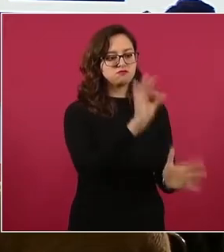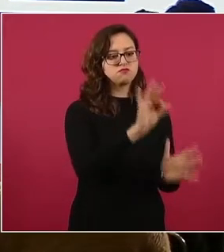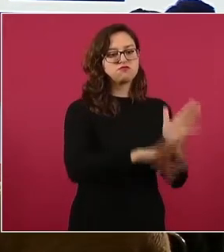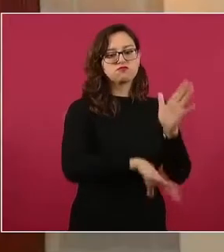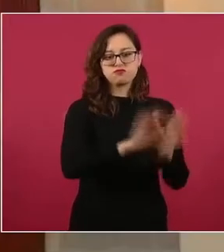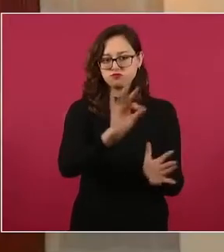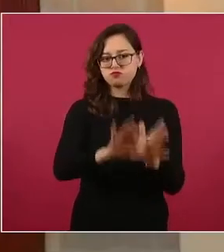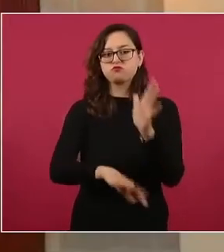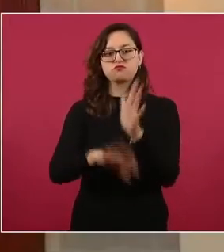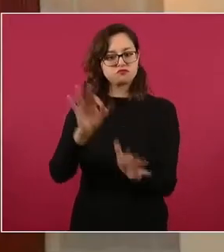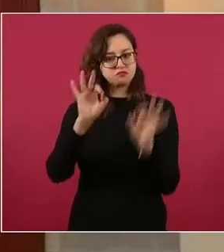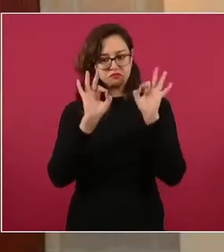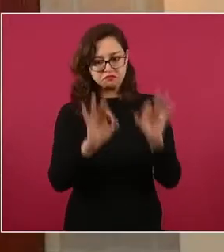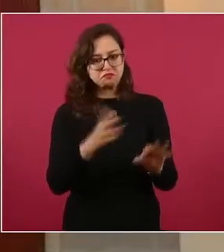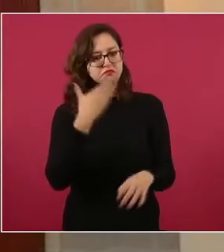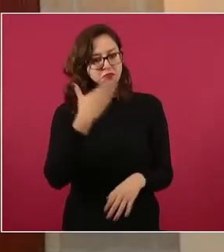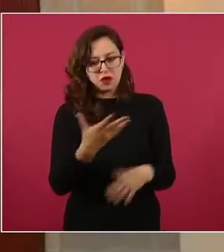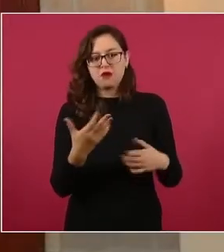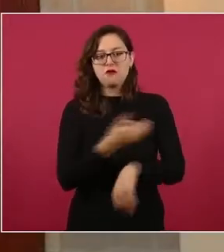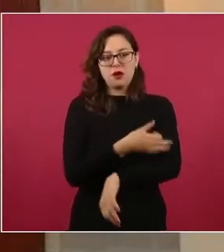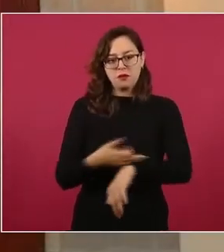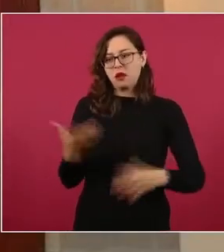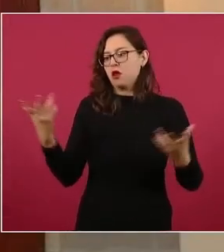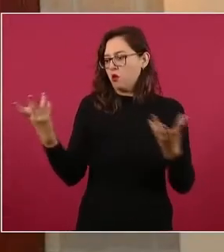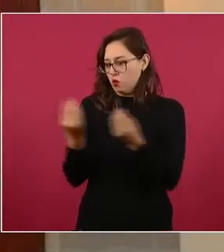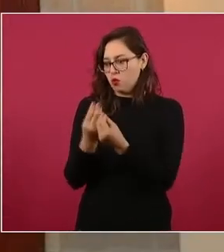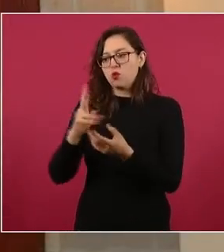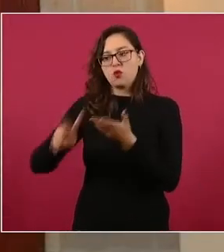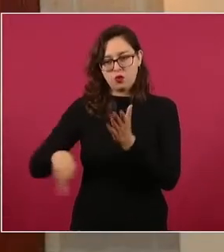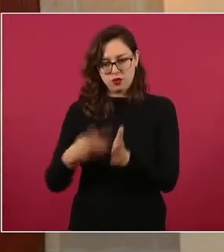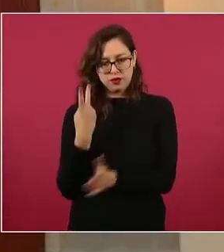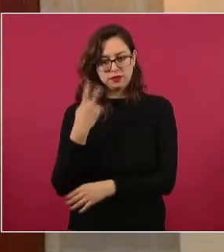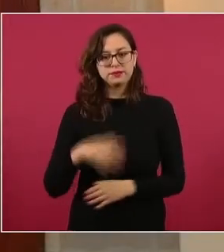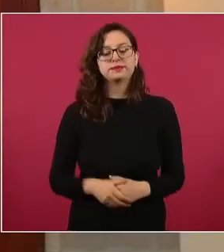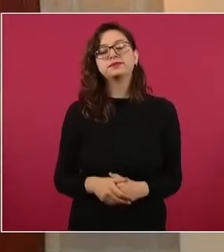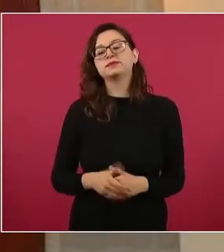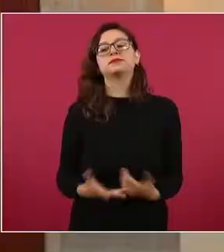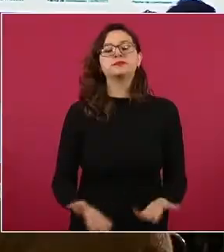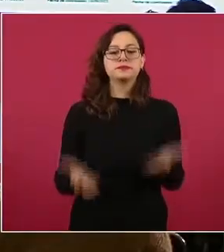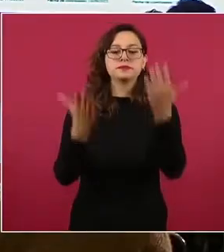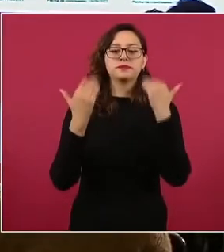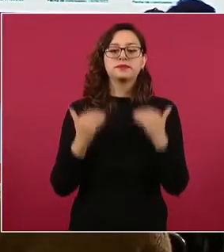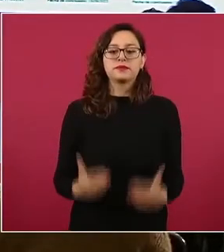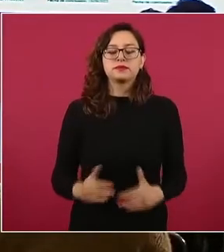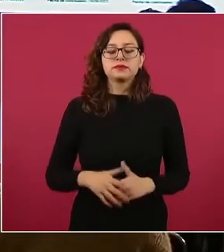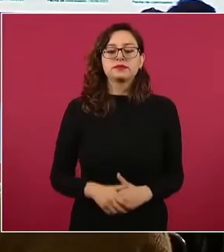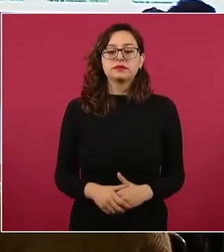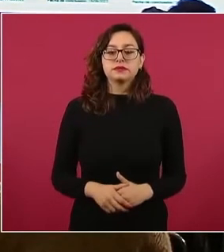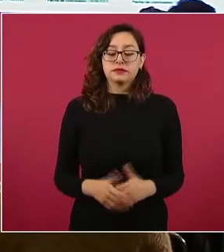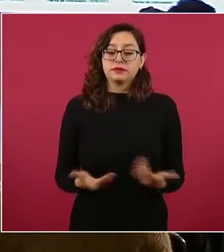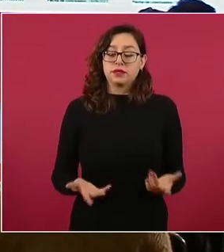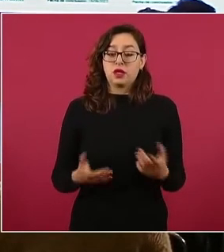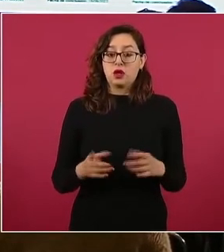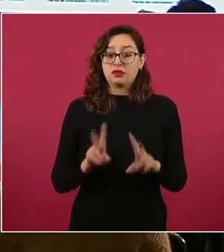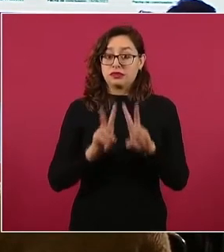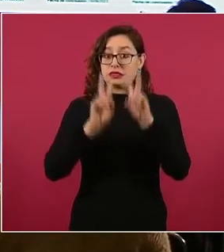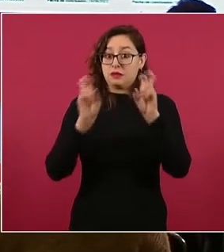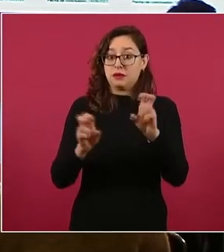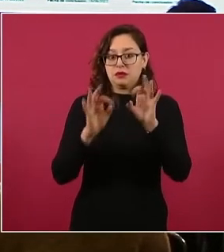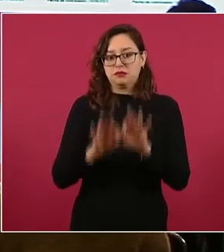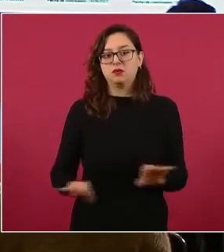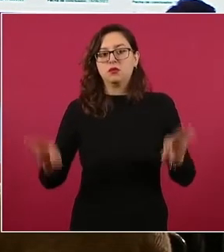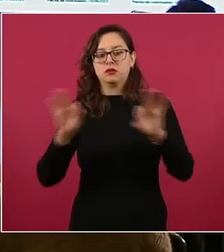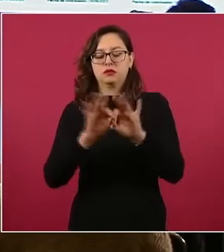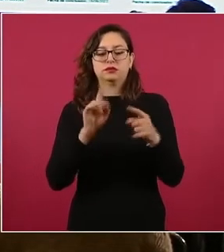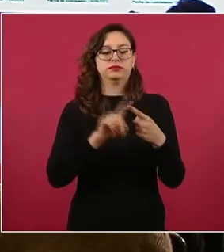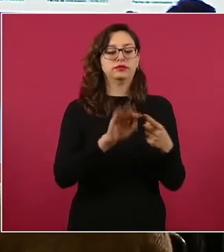denuncia por desaparición. Siguiente. Un caso que destaca y que habla de la buena coordinación entre la